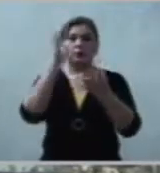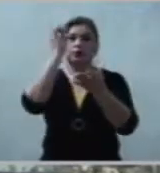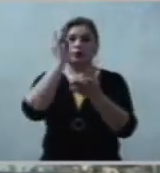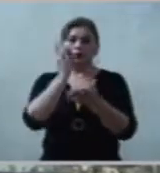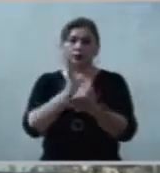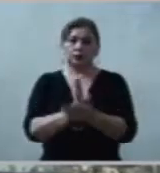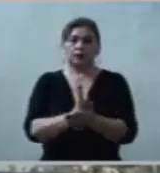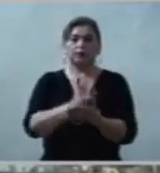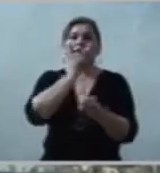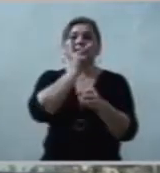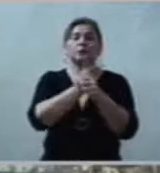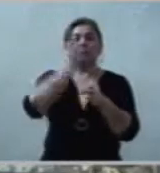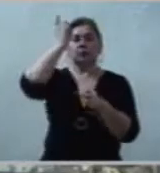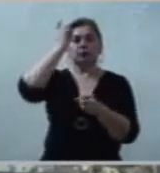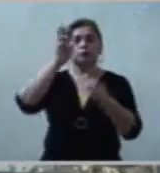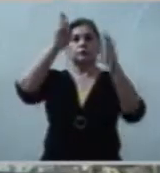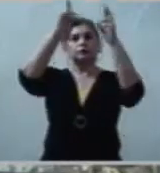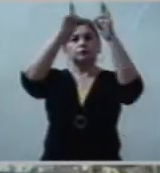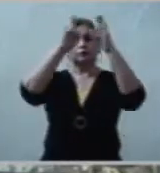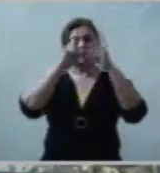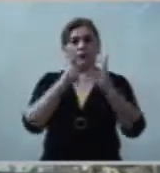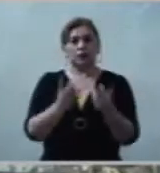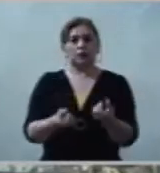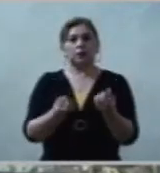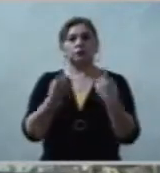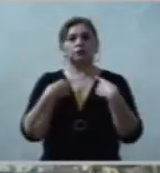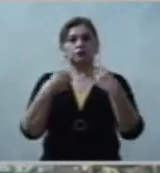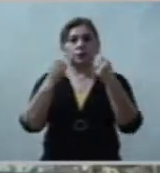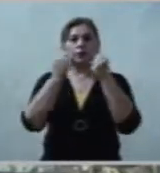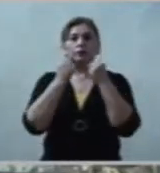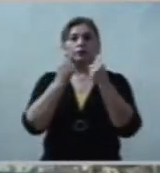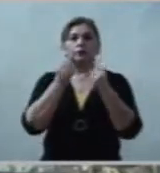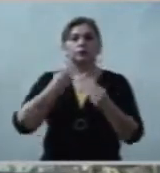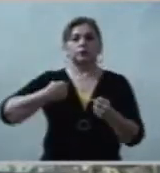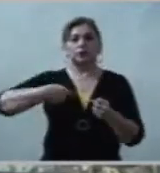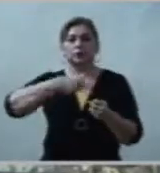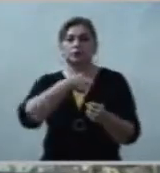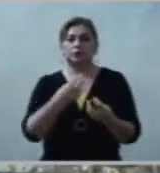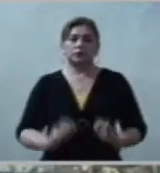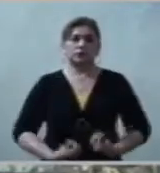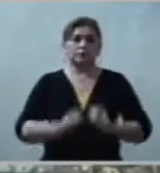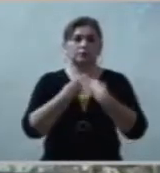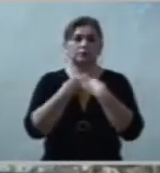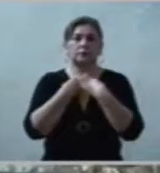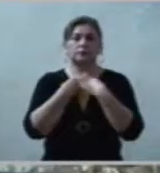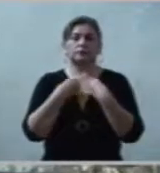que lo regala Dios, que fortalecerá nuestras vidas.